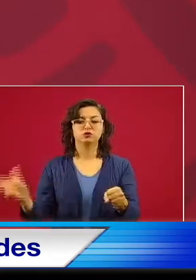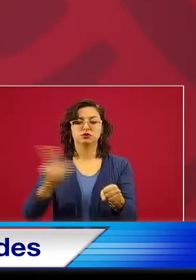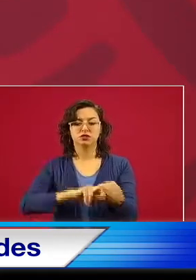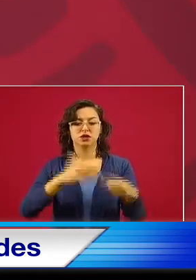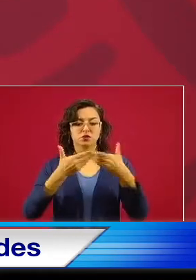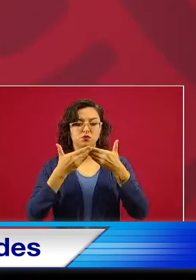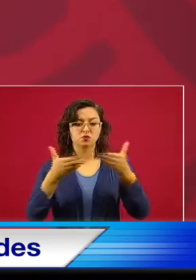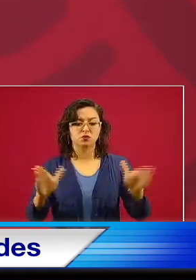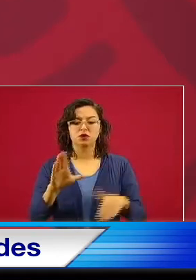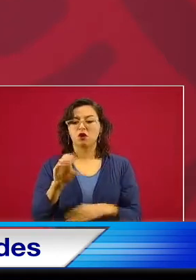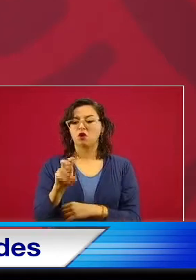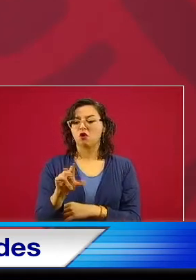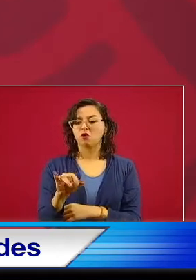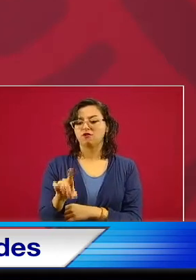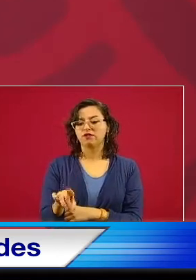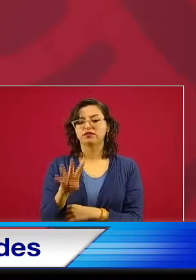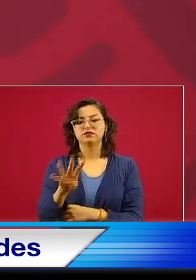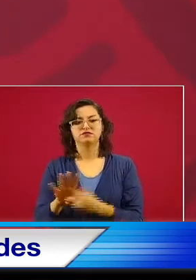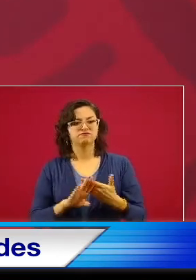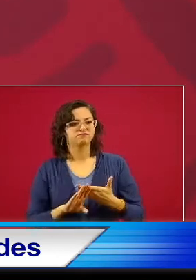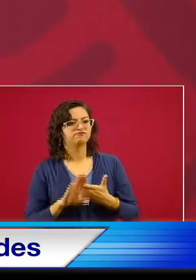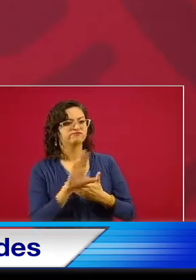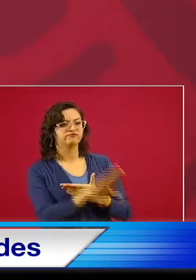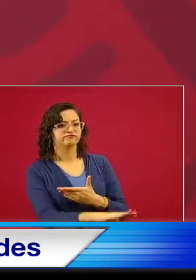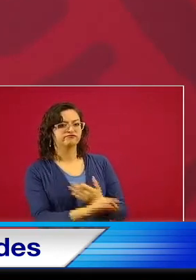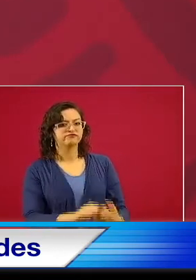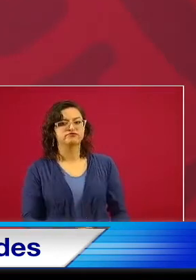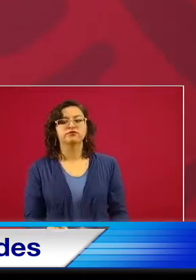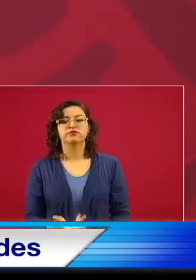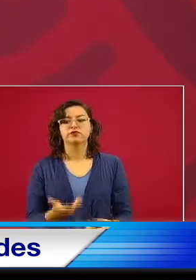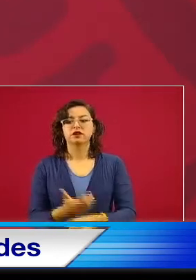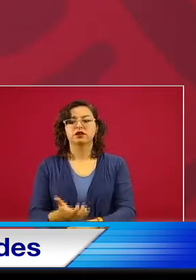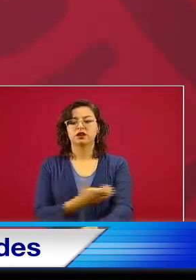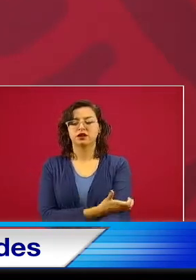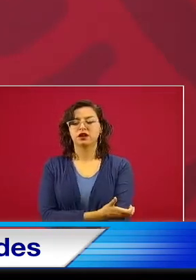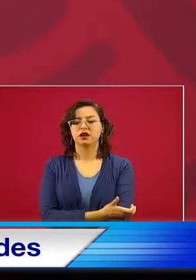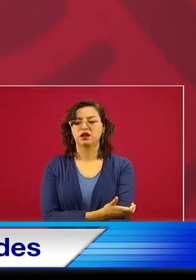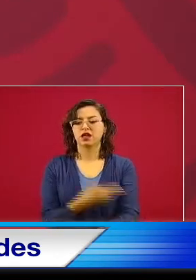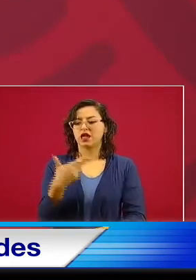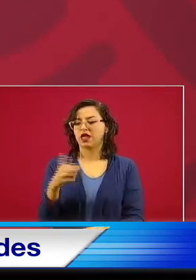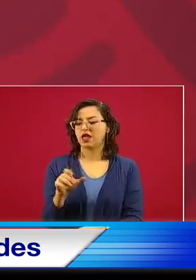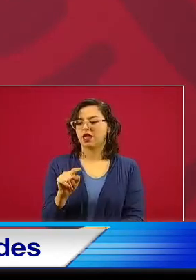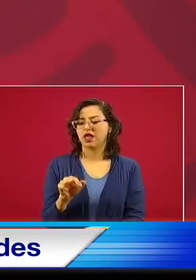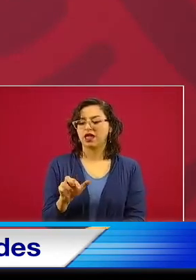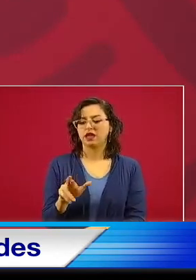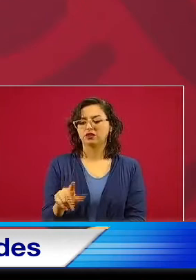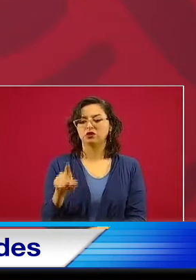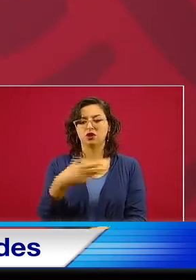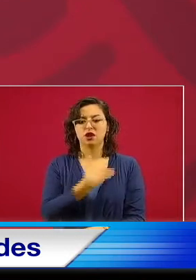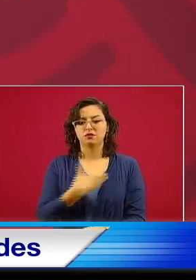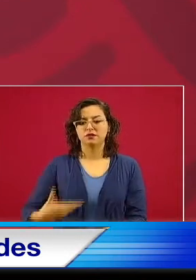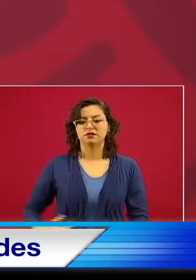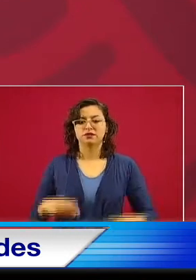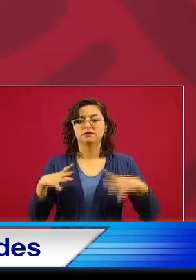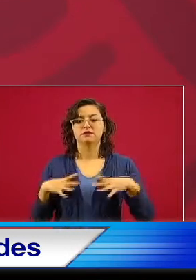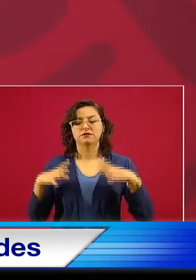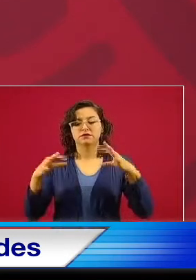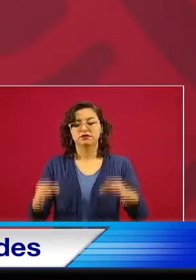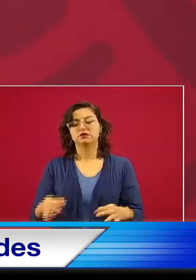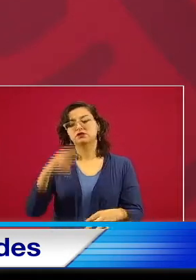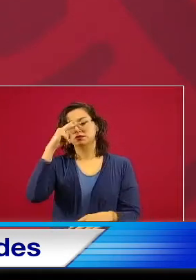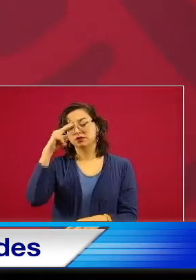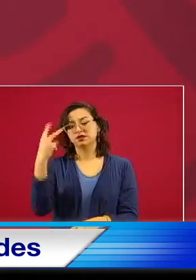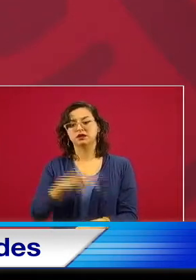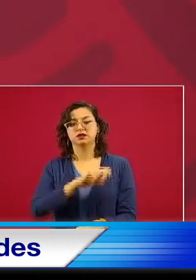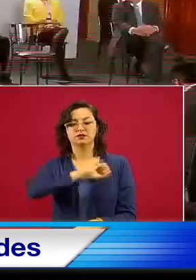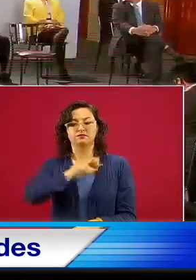Finaliza comentando que se atiende puntualmente la solicitud de repatriación de 200 con nacionales fallecidos por COVID-19 en Estados Unidos.